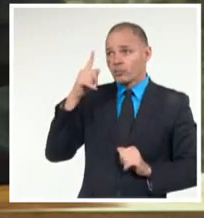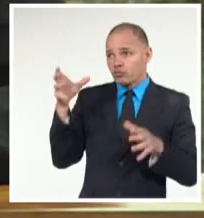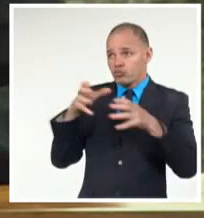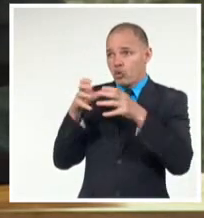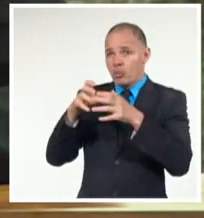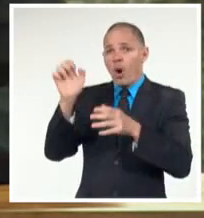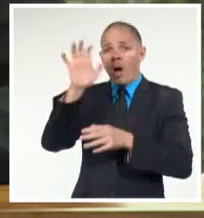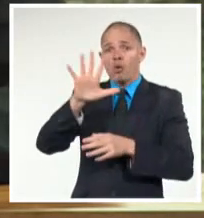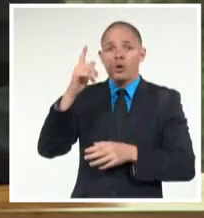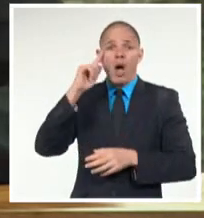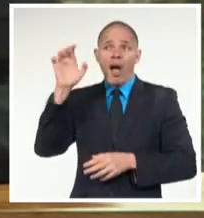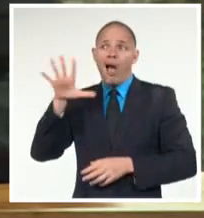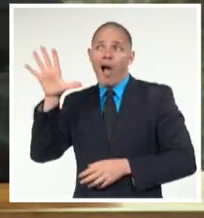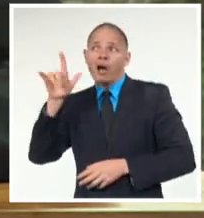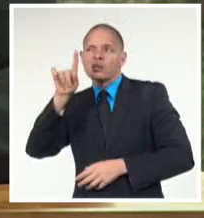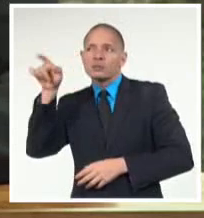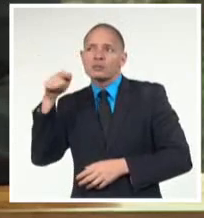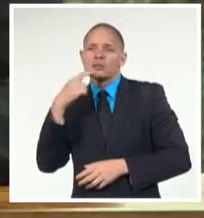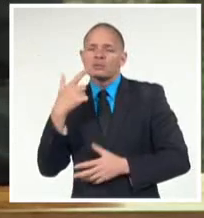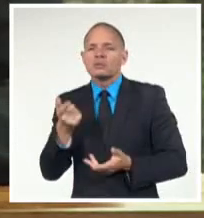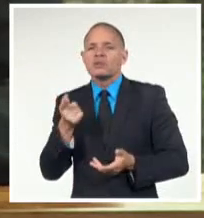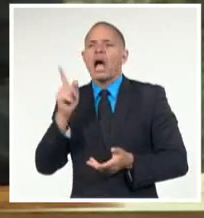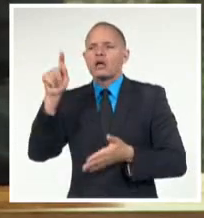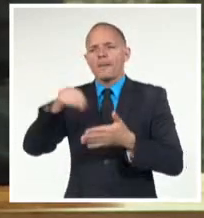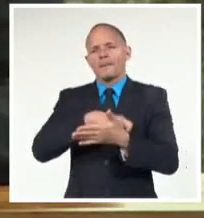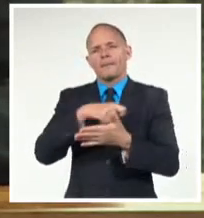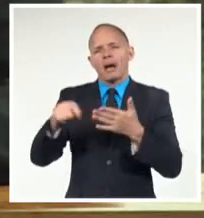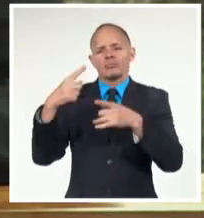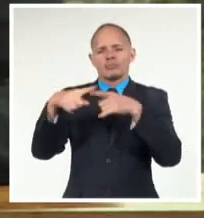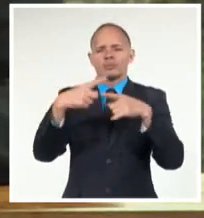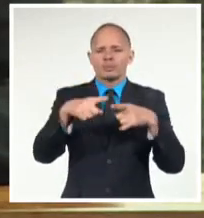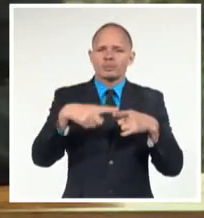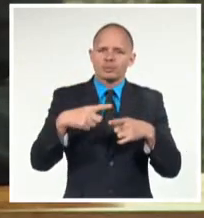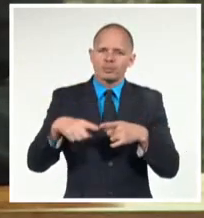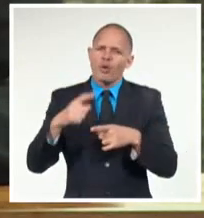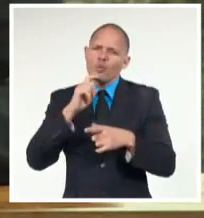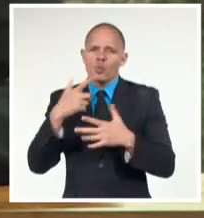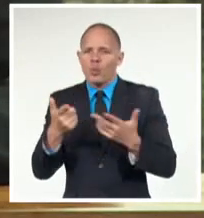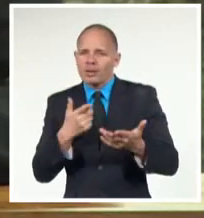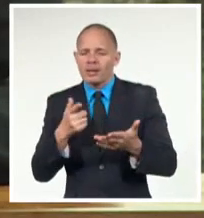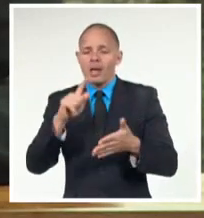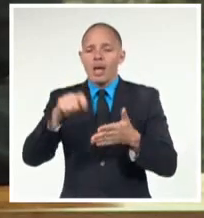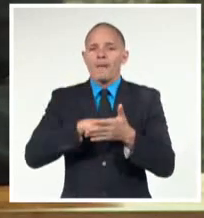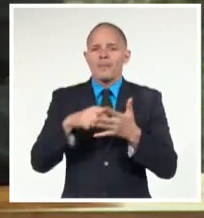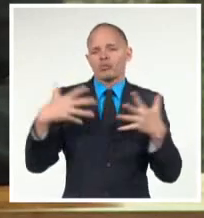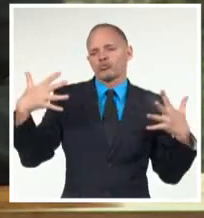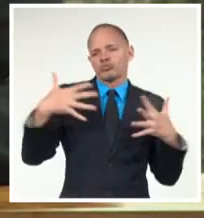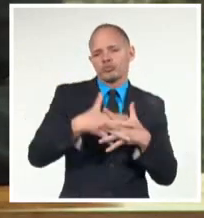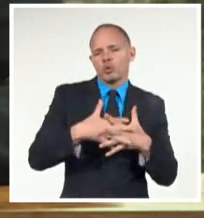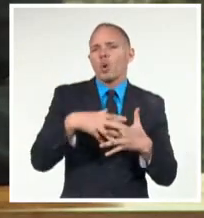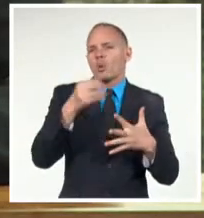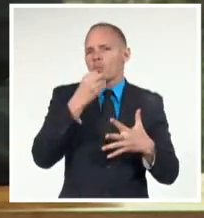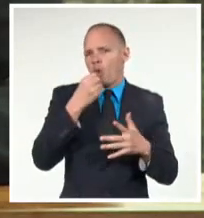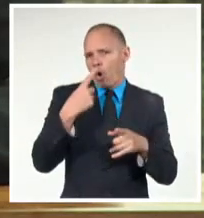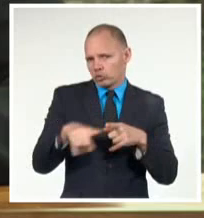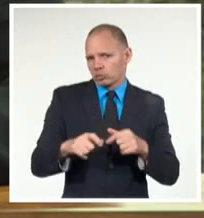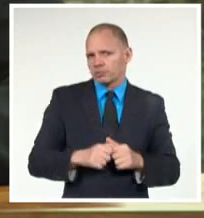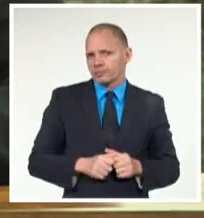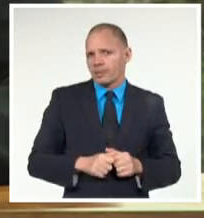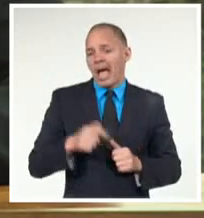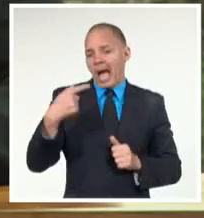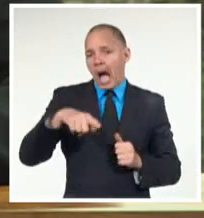Euroasiática en la conformación de la hoja de ruta para la implementación del Plan Conjunto, así como la elaboración del